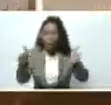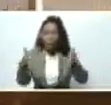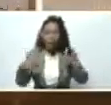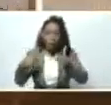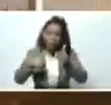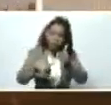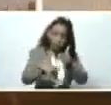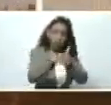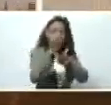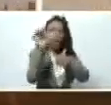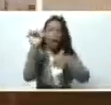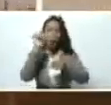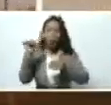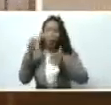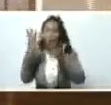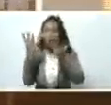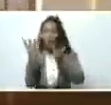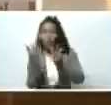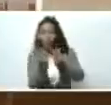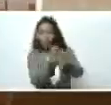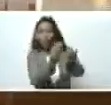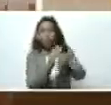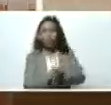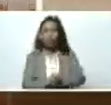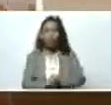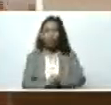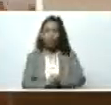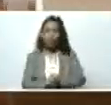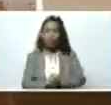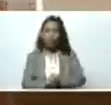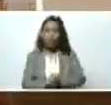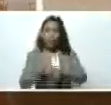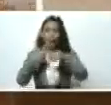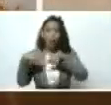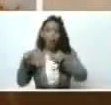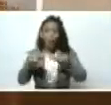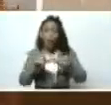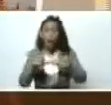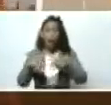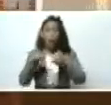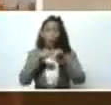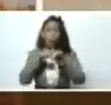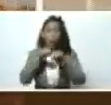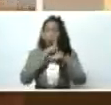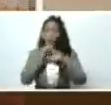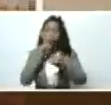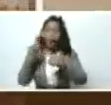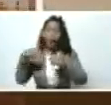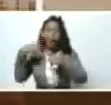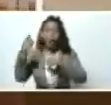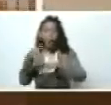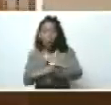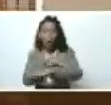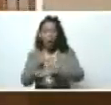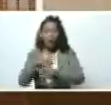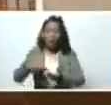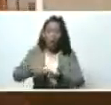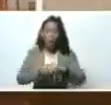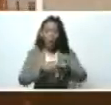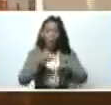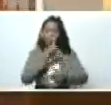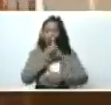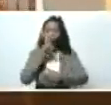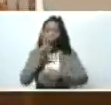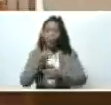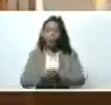bastante, sector la línea Jóvita, que se llama, el otro sector se llama El Hueco, y el otro calle Los Bomberos. Son aproximadamente,